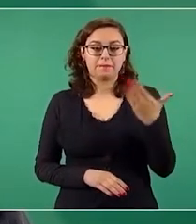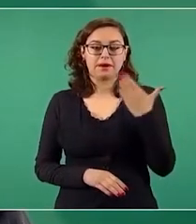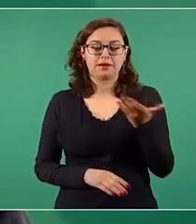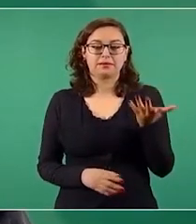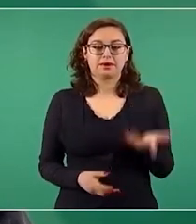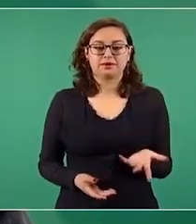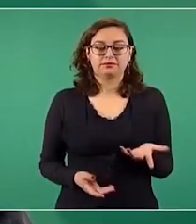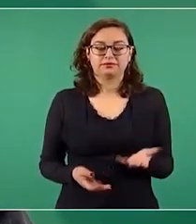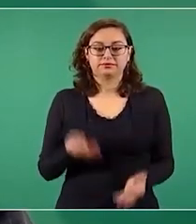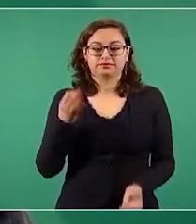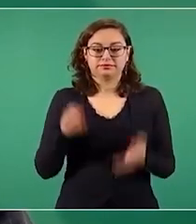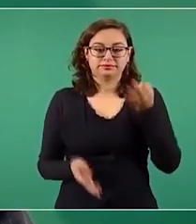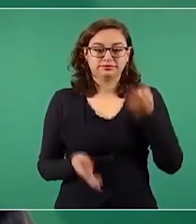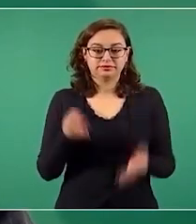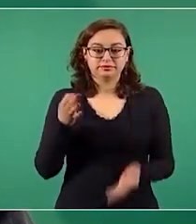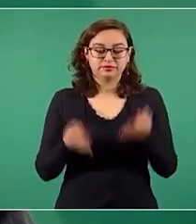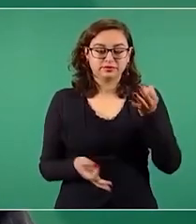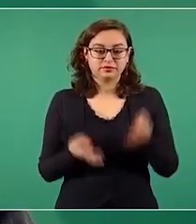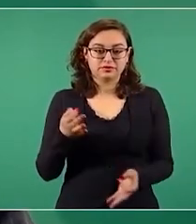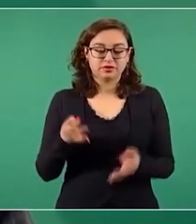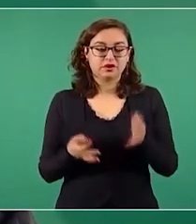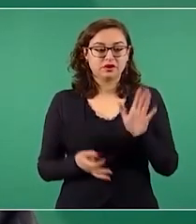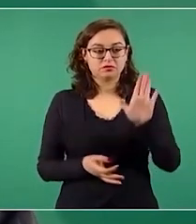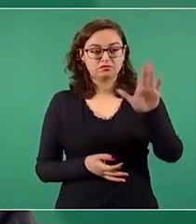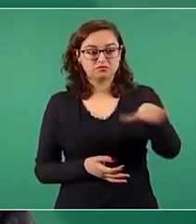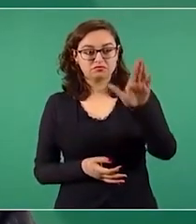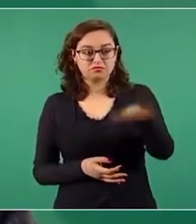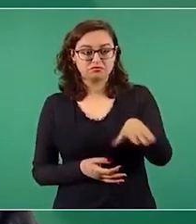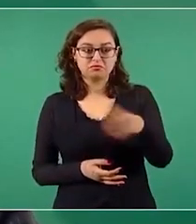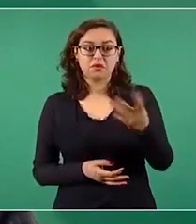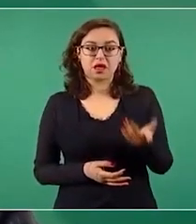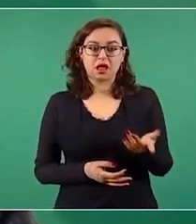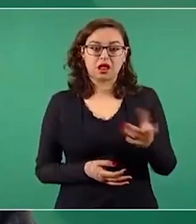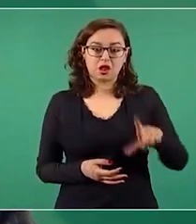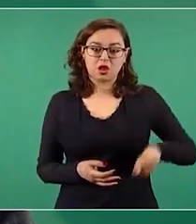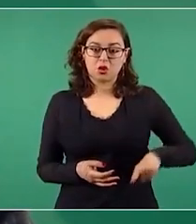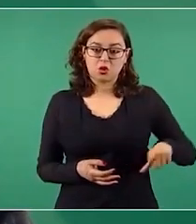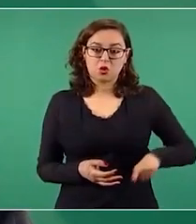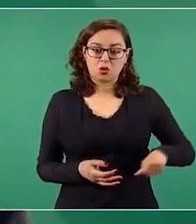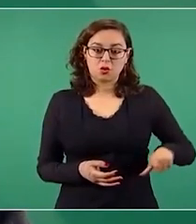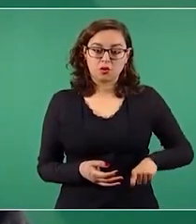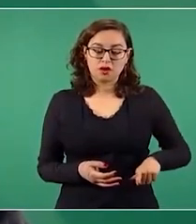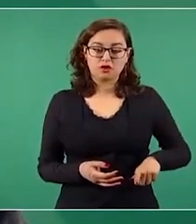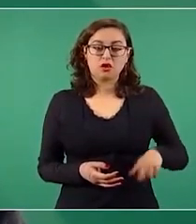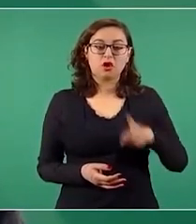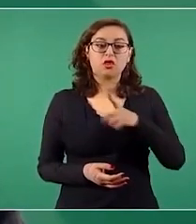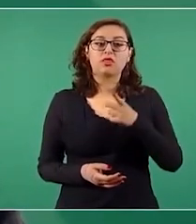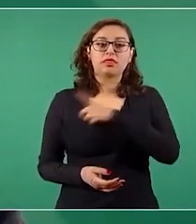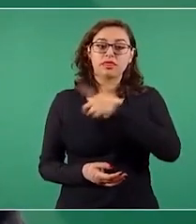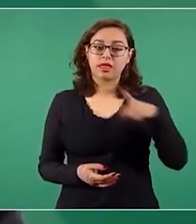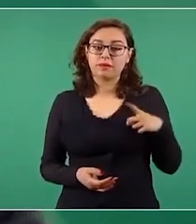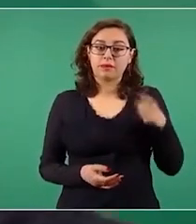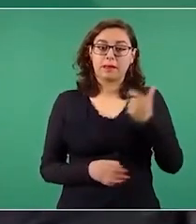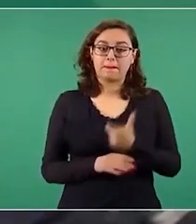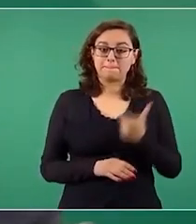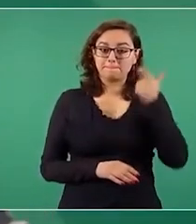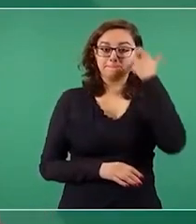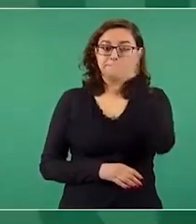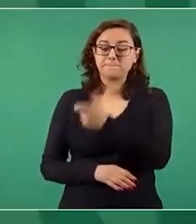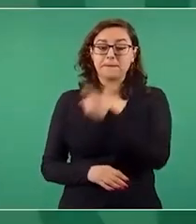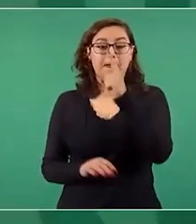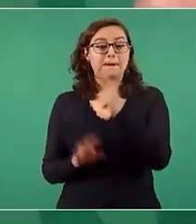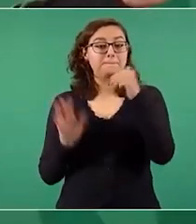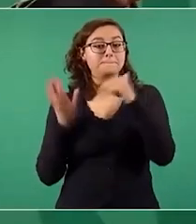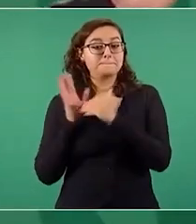pesos a una señora Azcárraga de un juicio